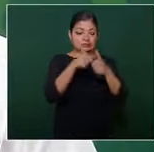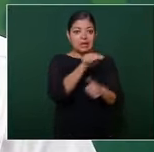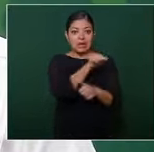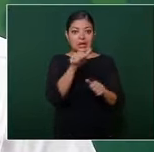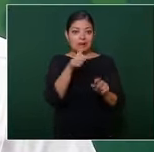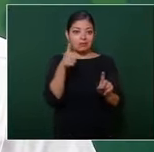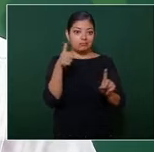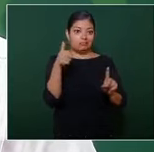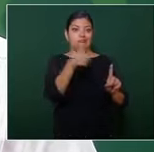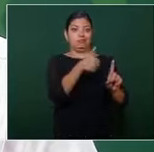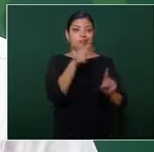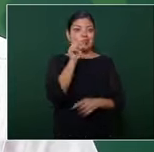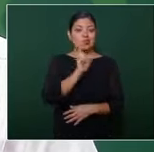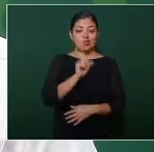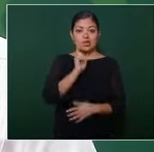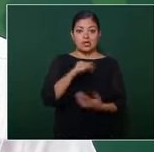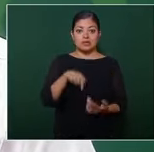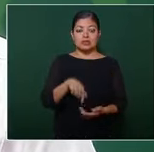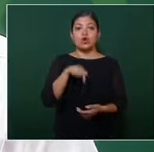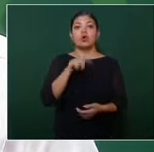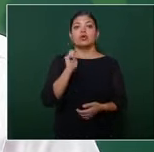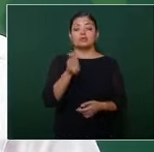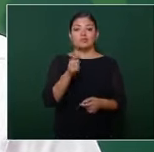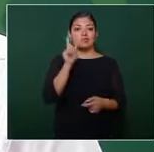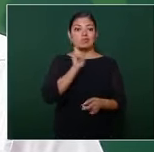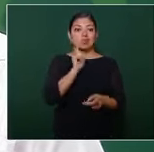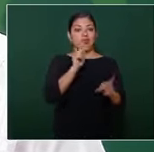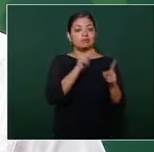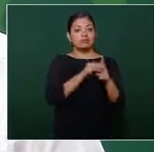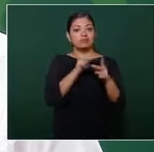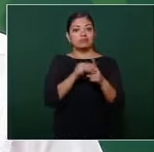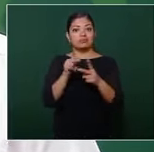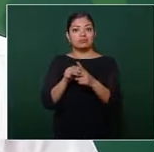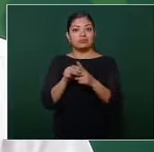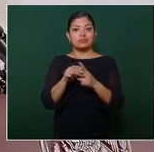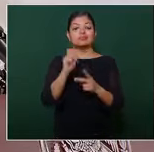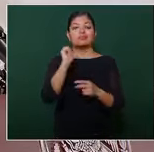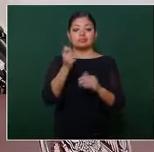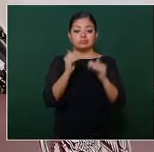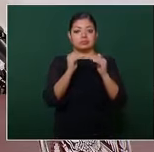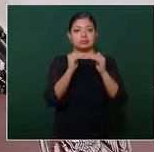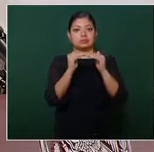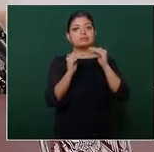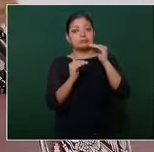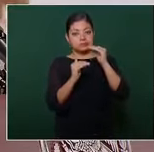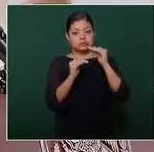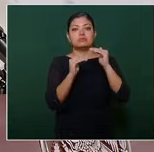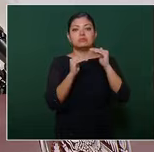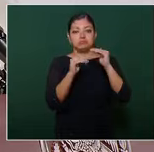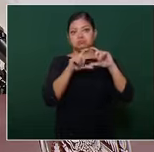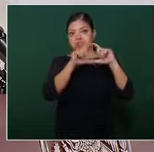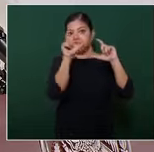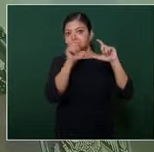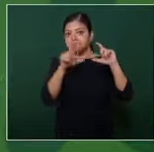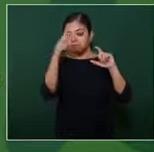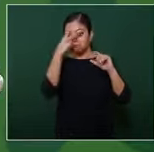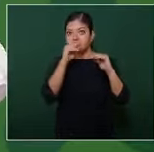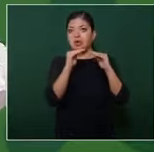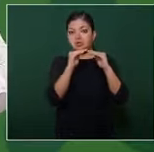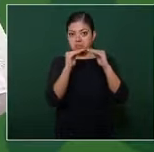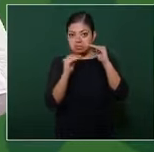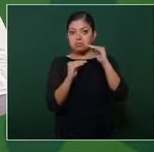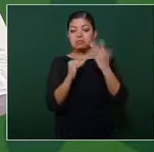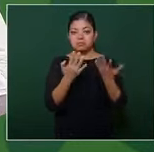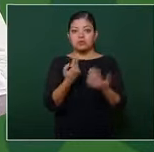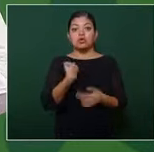género, nos permite hoy que en el tema de feminicidios nuestro estado esté también muy por debajo de la media nacional, que hayamos podido revertir la situación